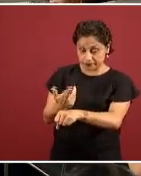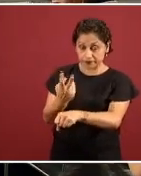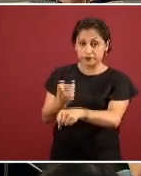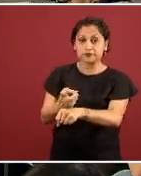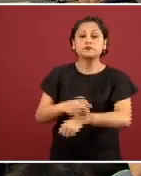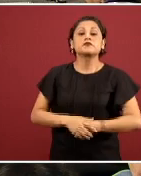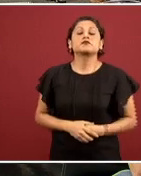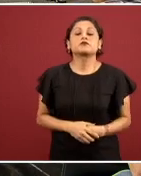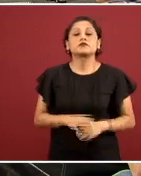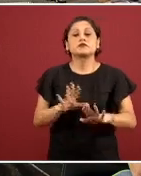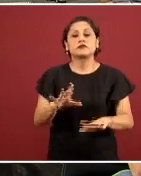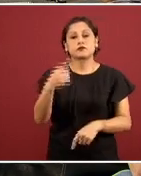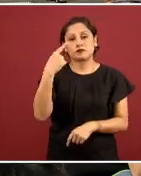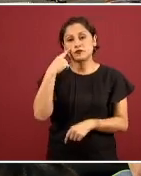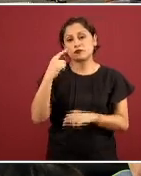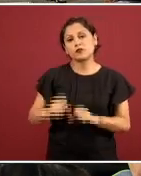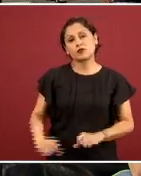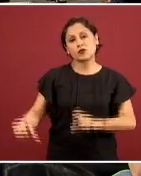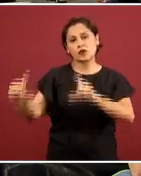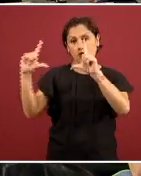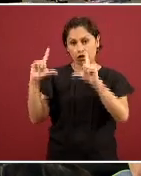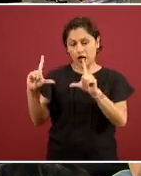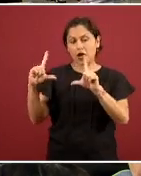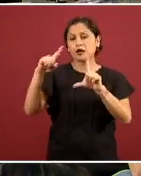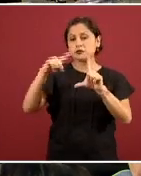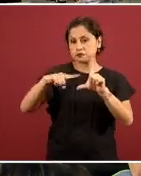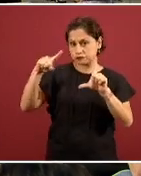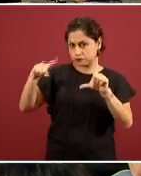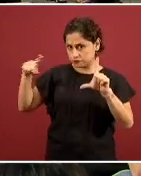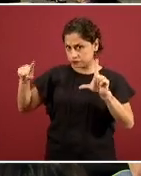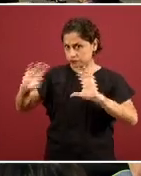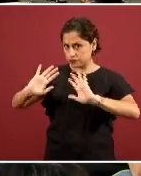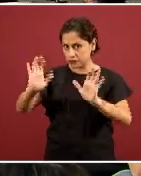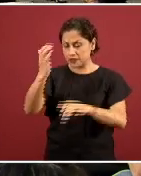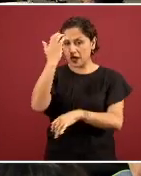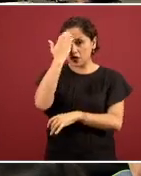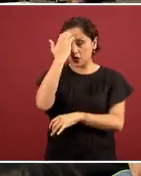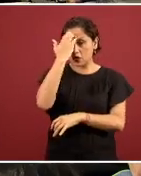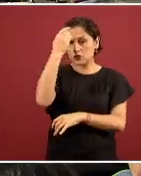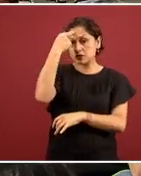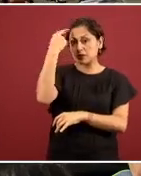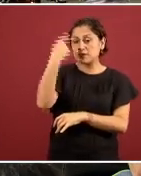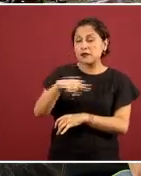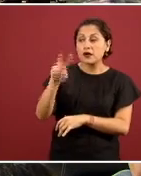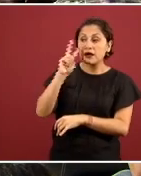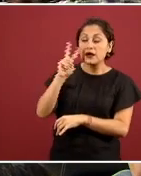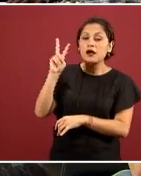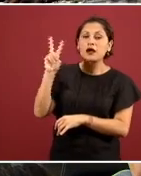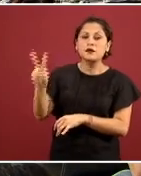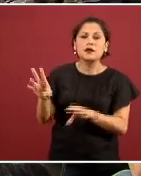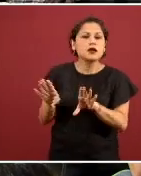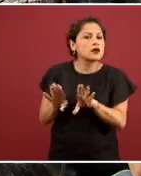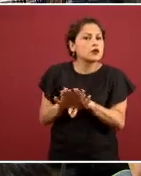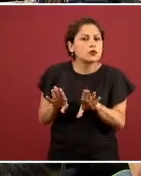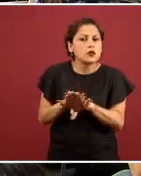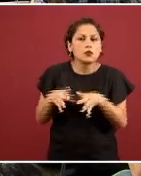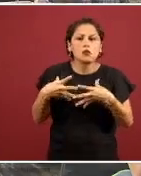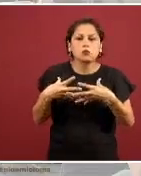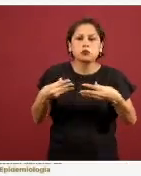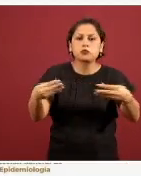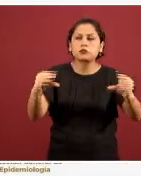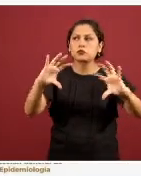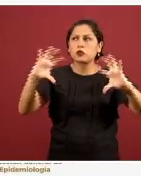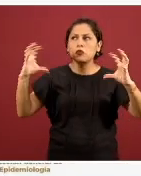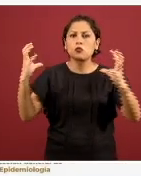Nuestra gráfica ya conocida, para poder apreciar cómo se está comportando la pandemia, precisamente en el mundo y en las